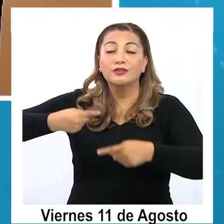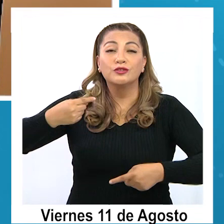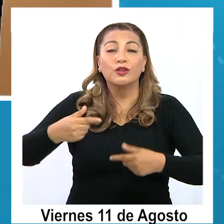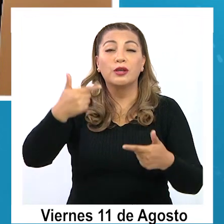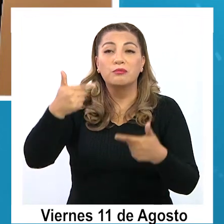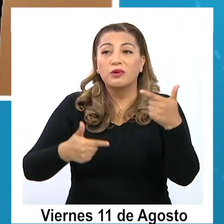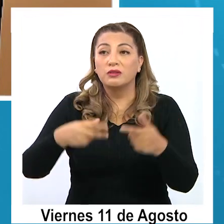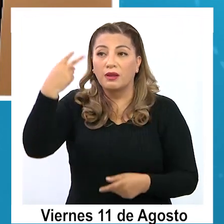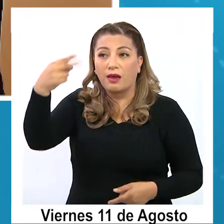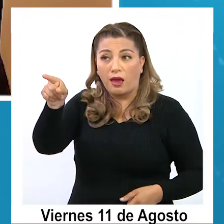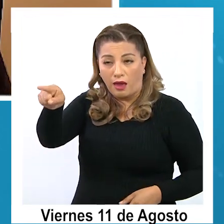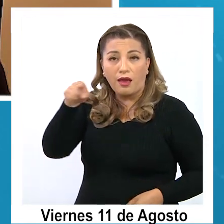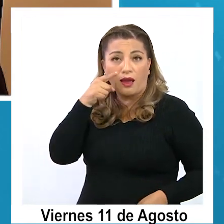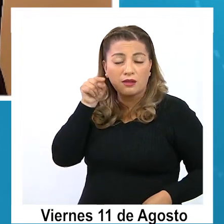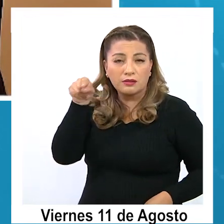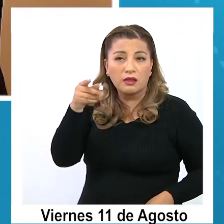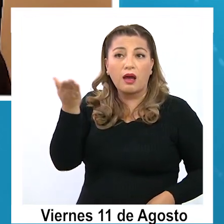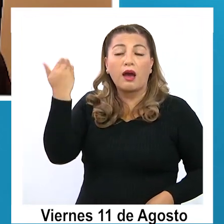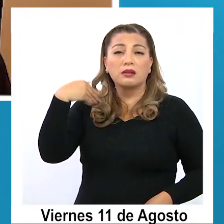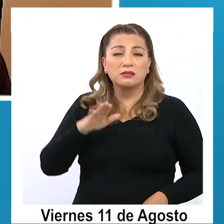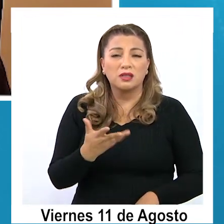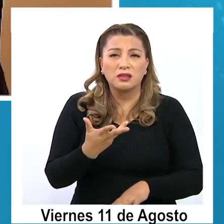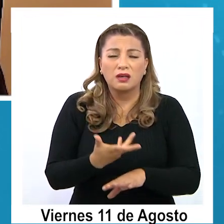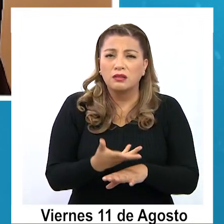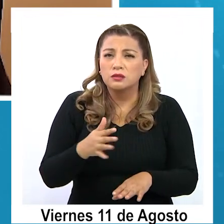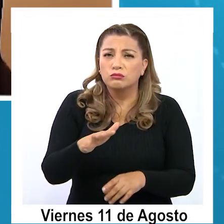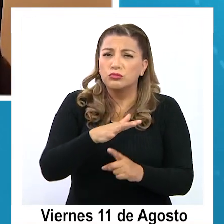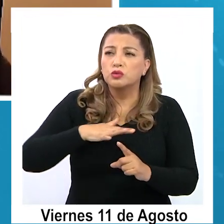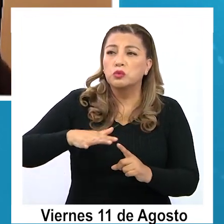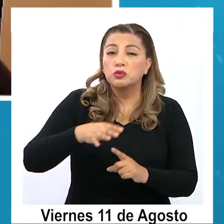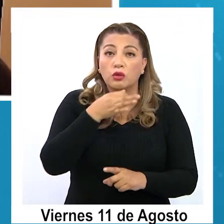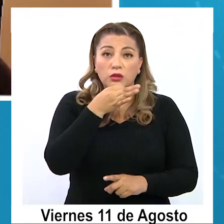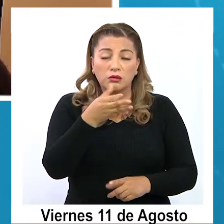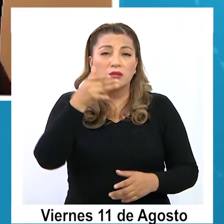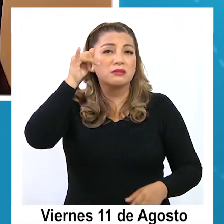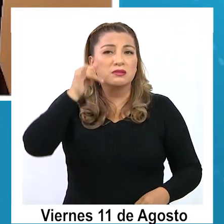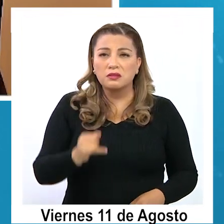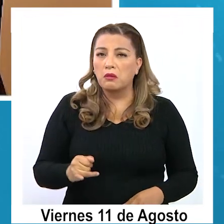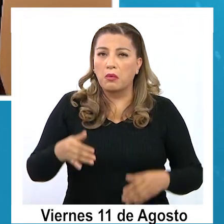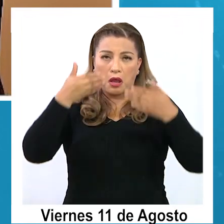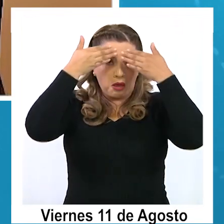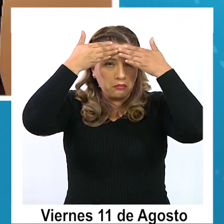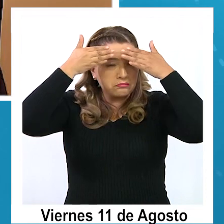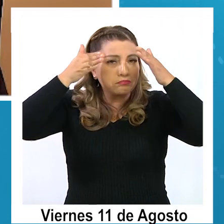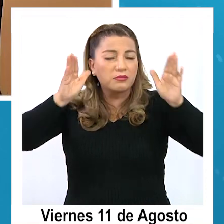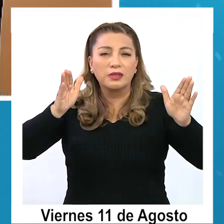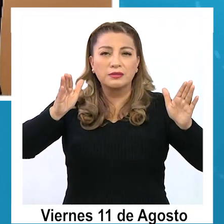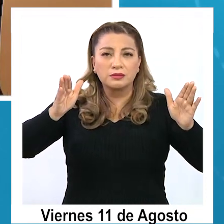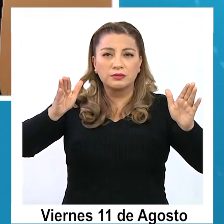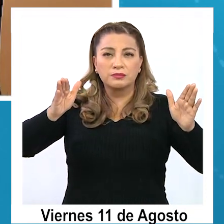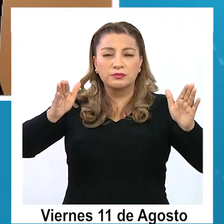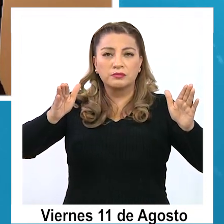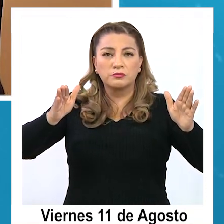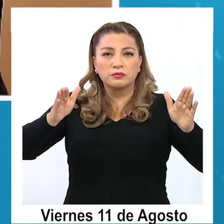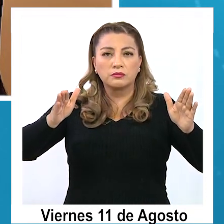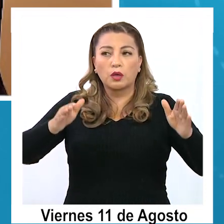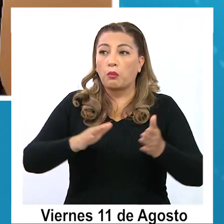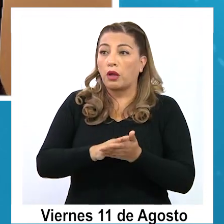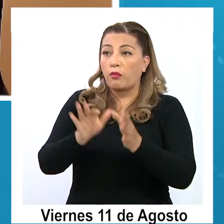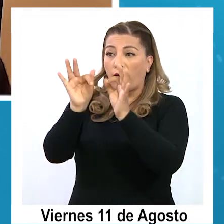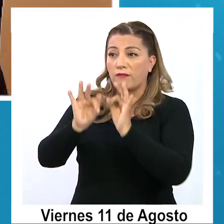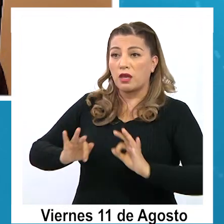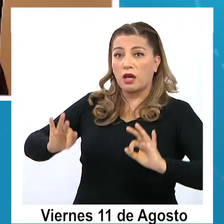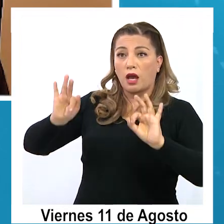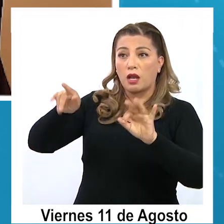de este país es él. Y cuando se presentó esta situación dijo, muy bien, él siempre ha estado abierto a intervenga la fiscalía, la